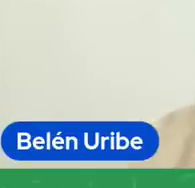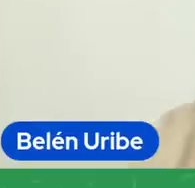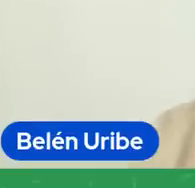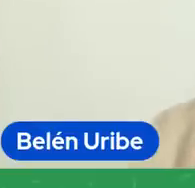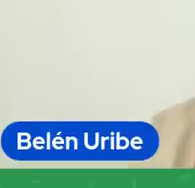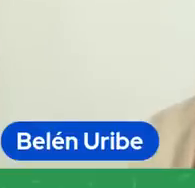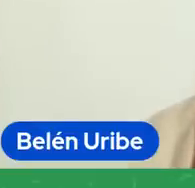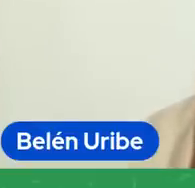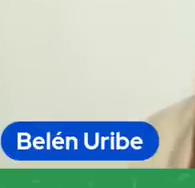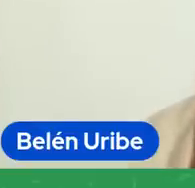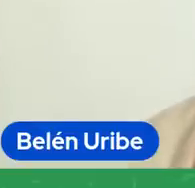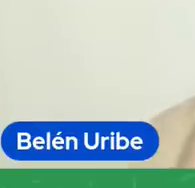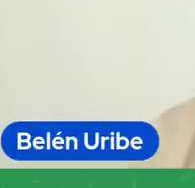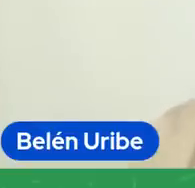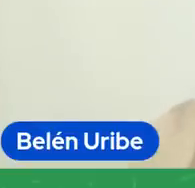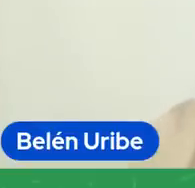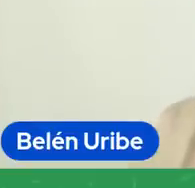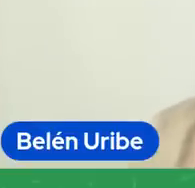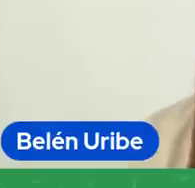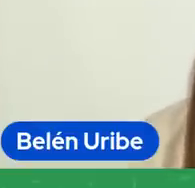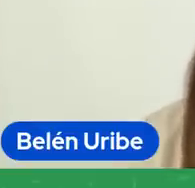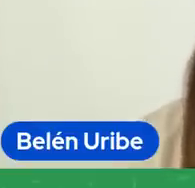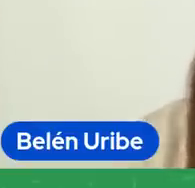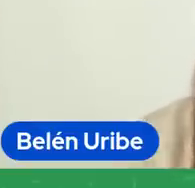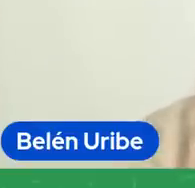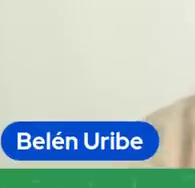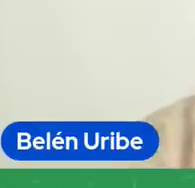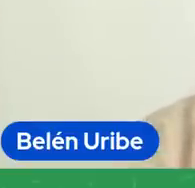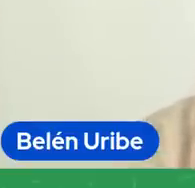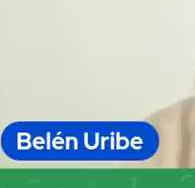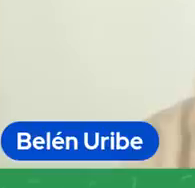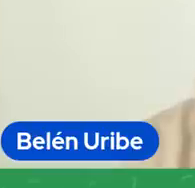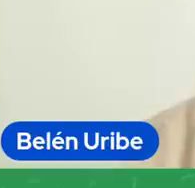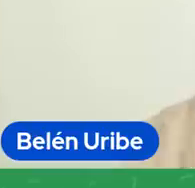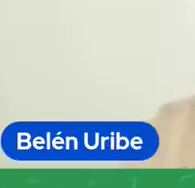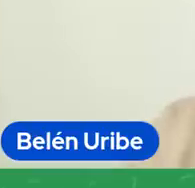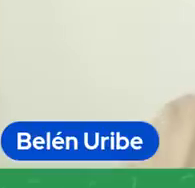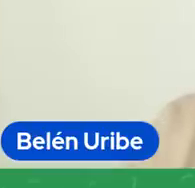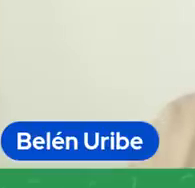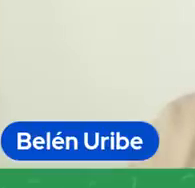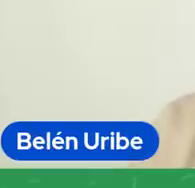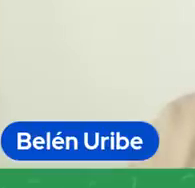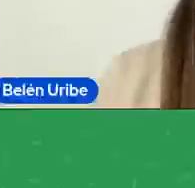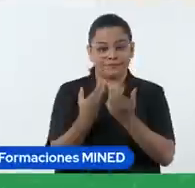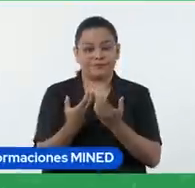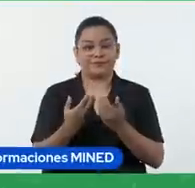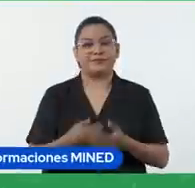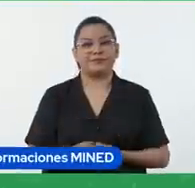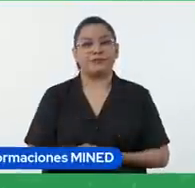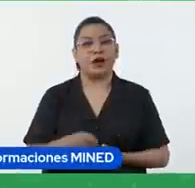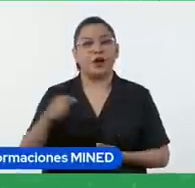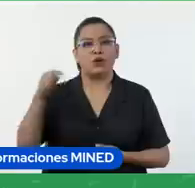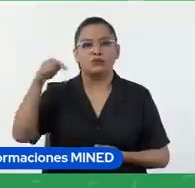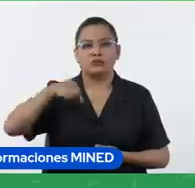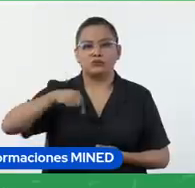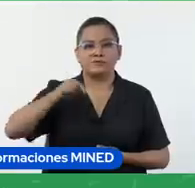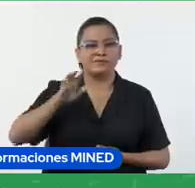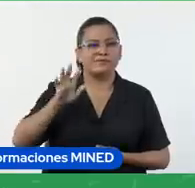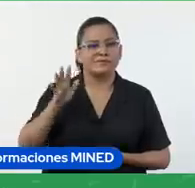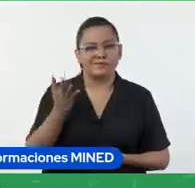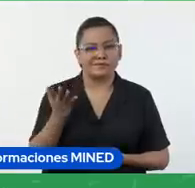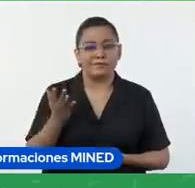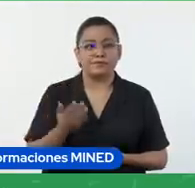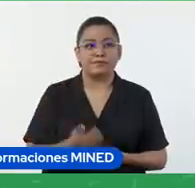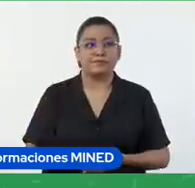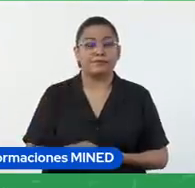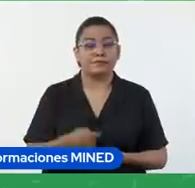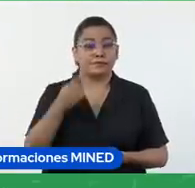Hola, buenos días, bienvenidos y bienvenidas a una nueva sesión. El día de hoy vamos a ver